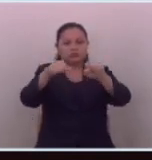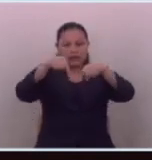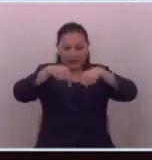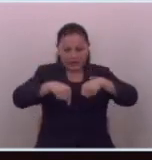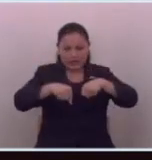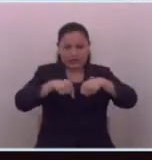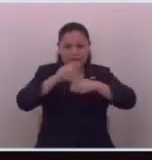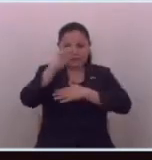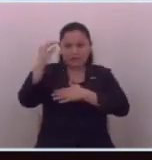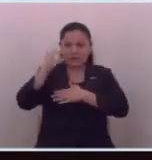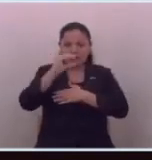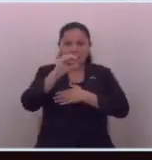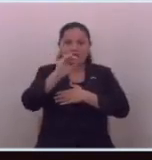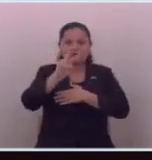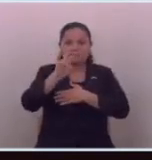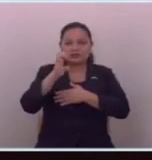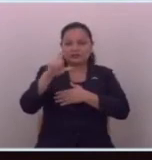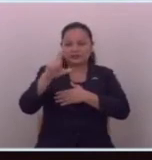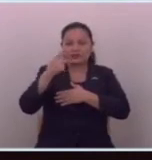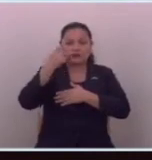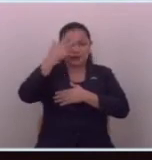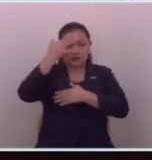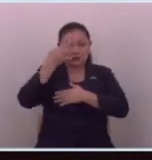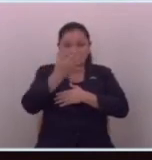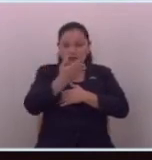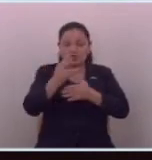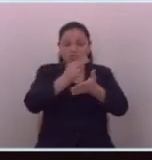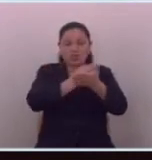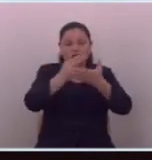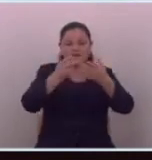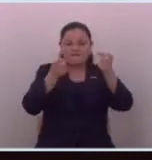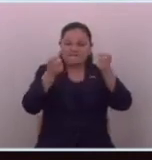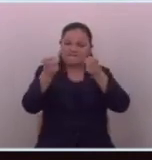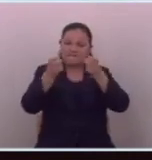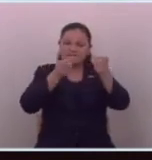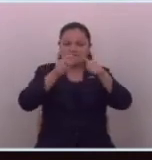este país porque se creían dueños de la verdad